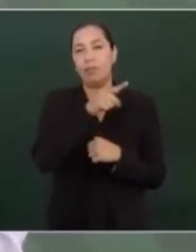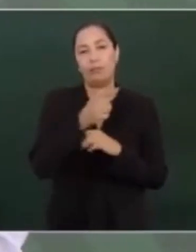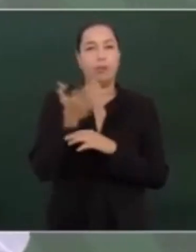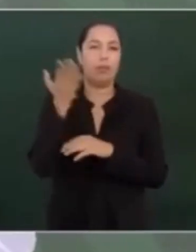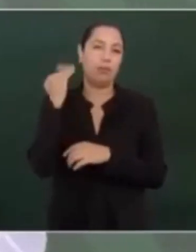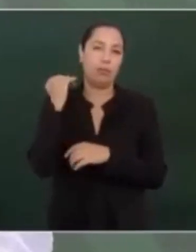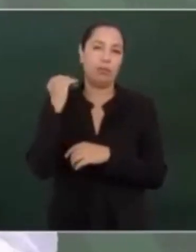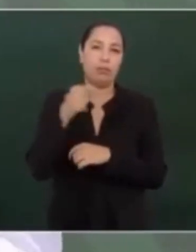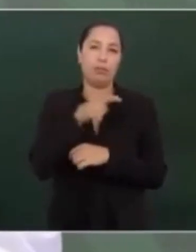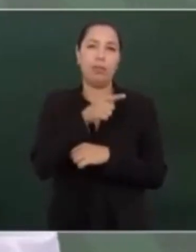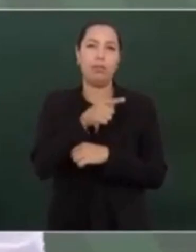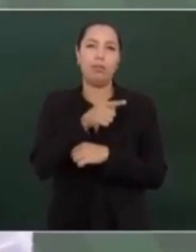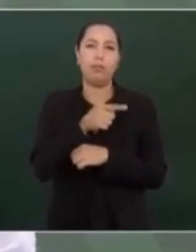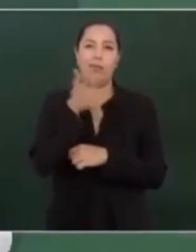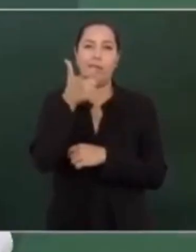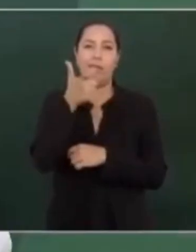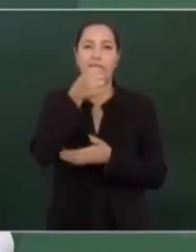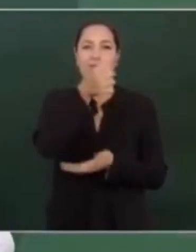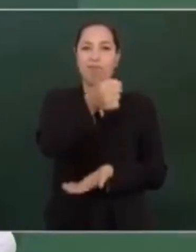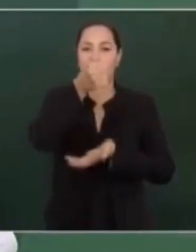se quedaban con el presupuesto.